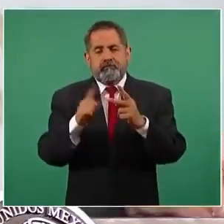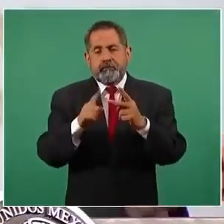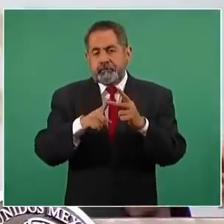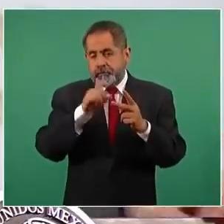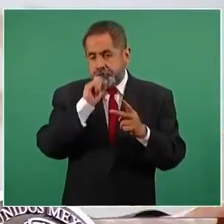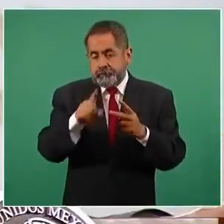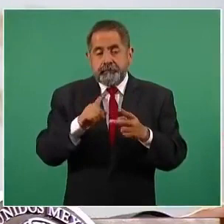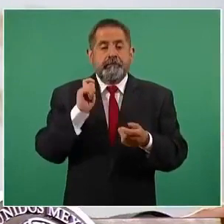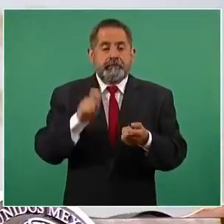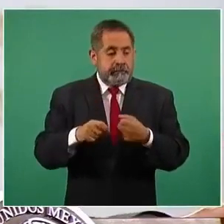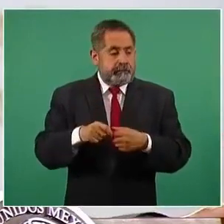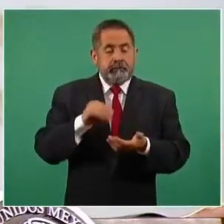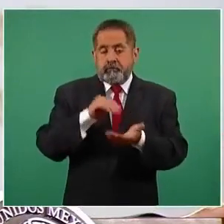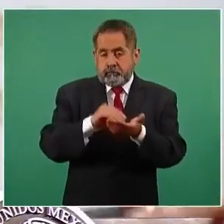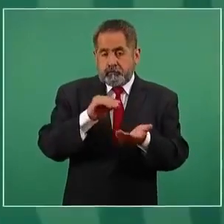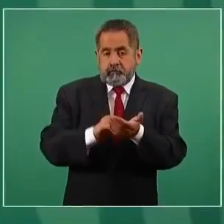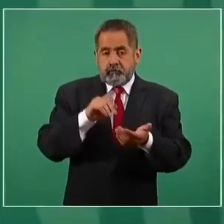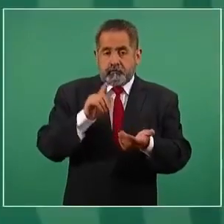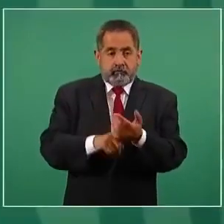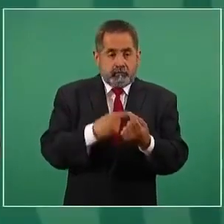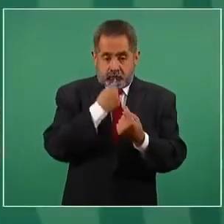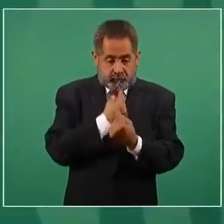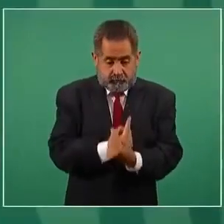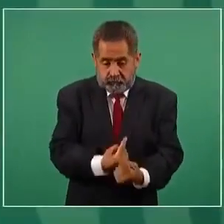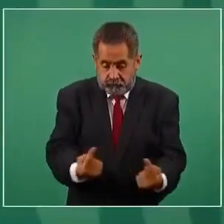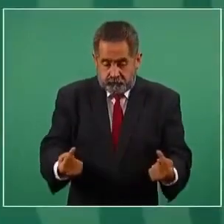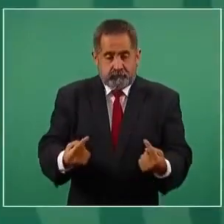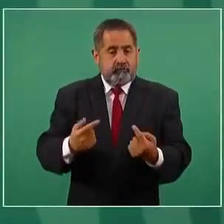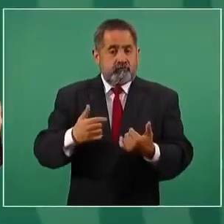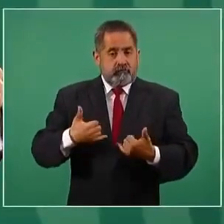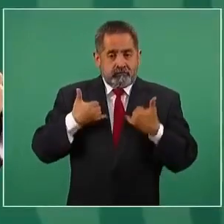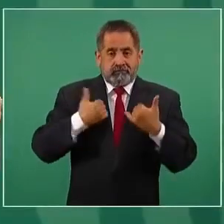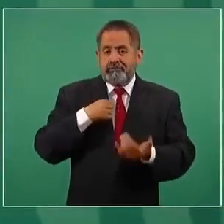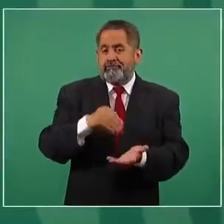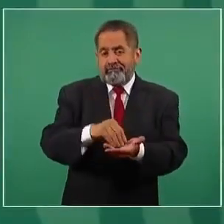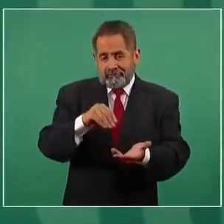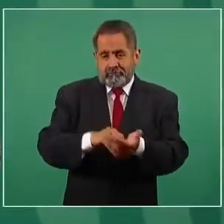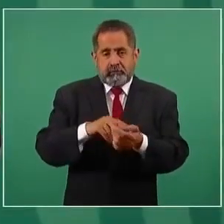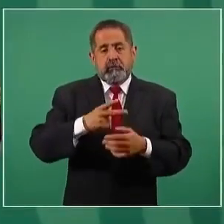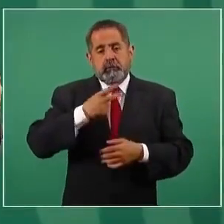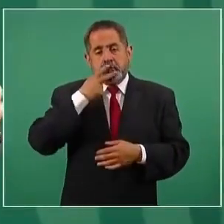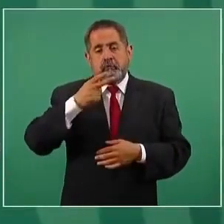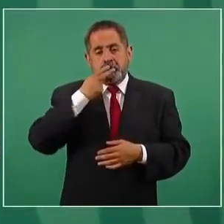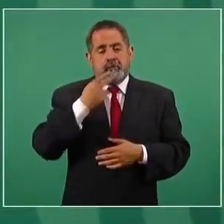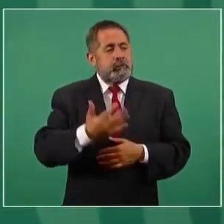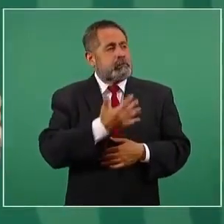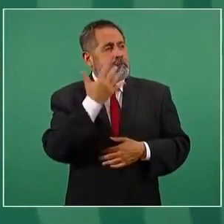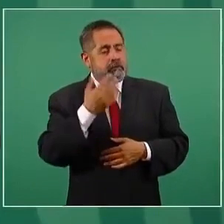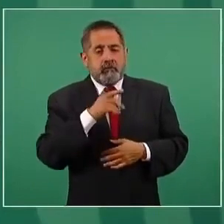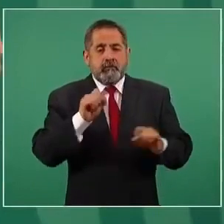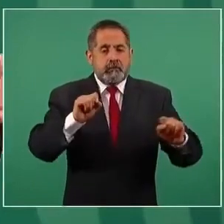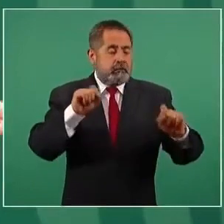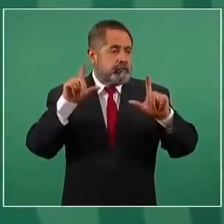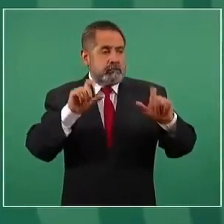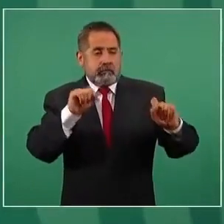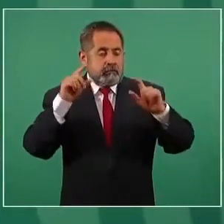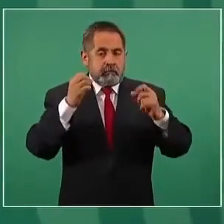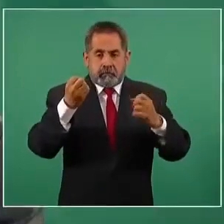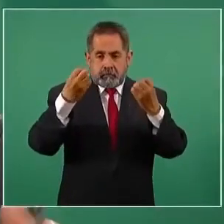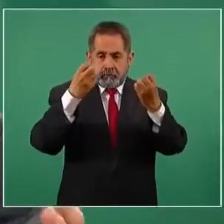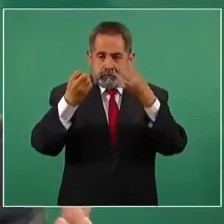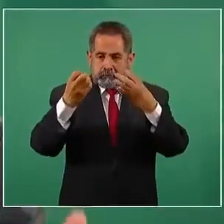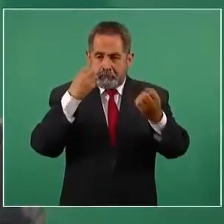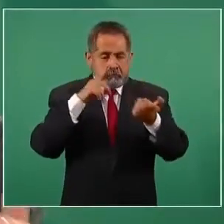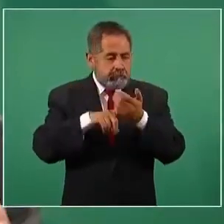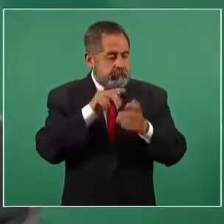el daño que sigue causando en nuestra infancia y nuestra juventud la exposición a publicidad en múltiples formas,